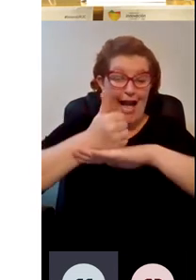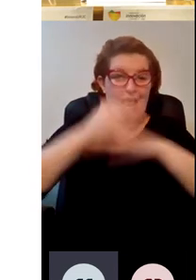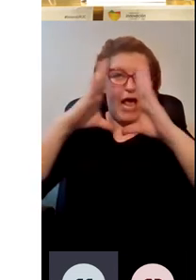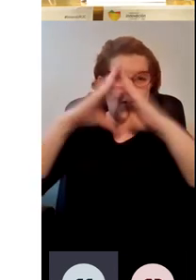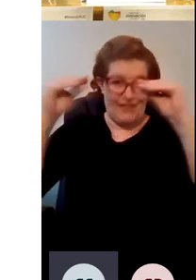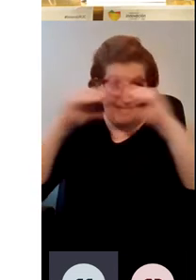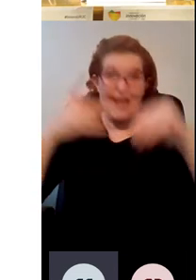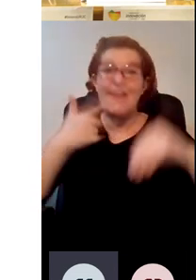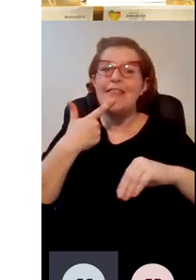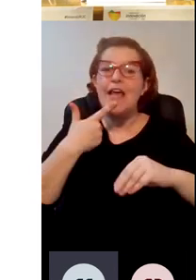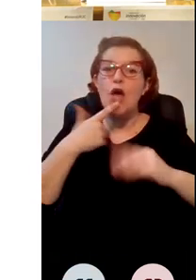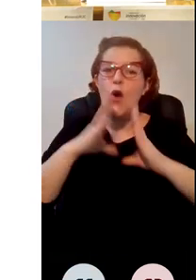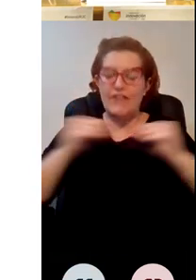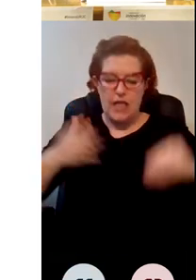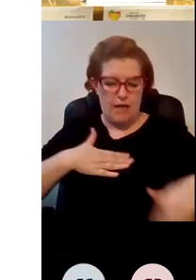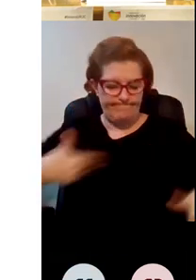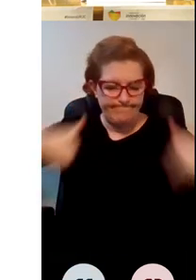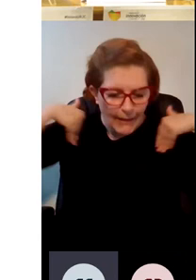valores ¿vale?